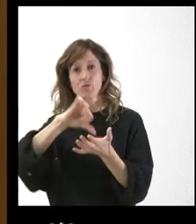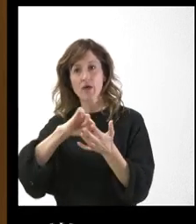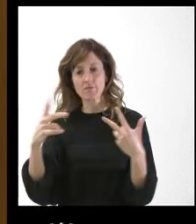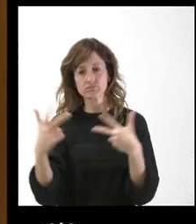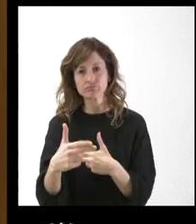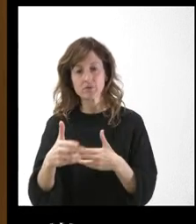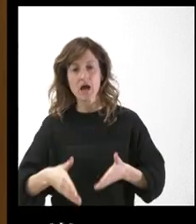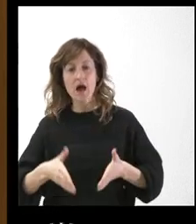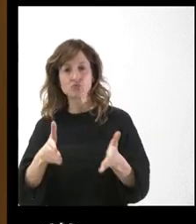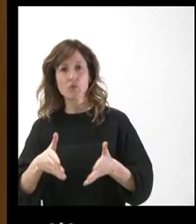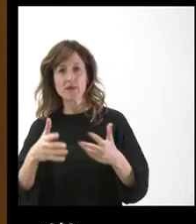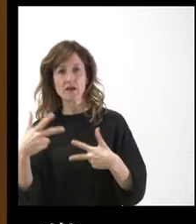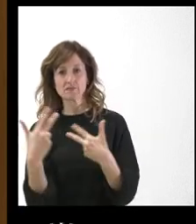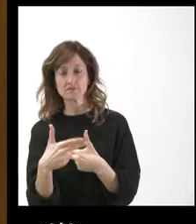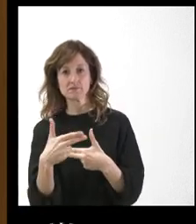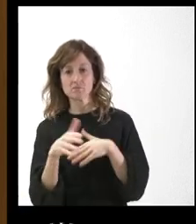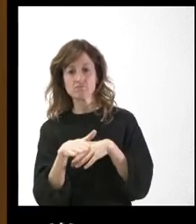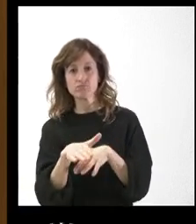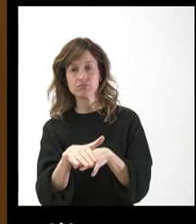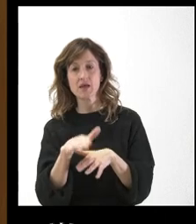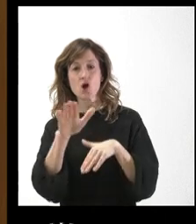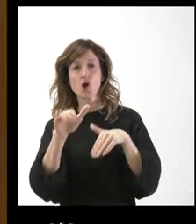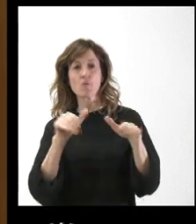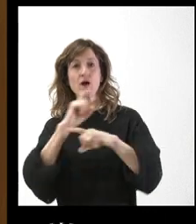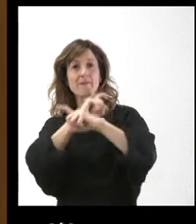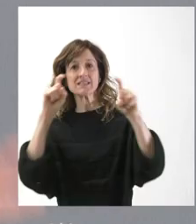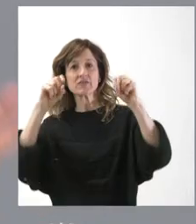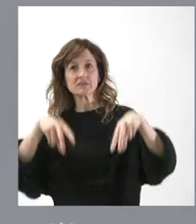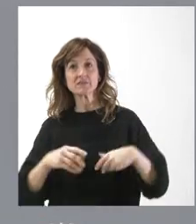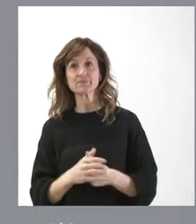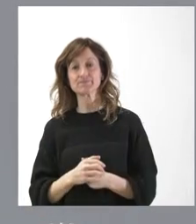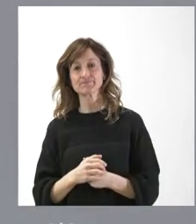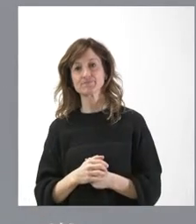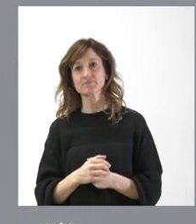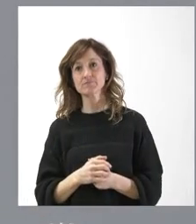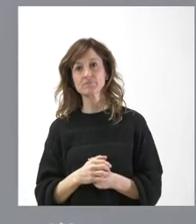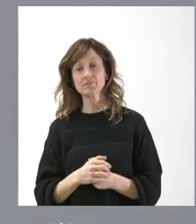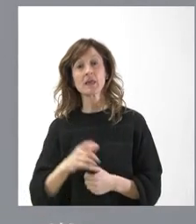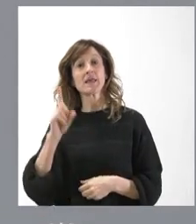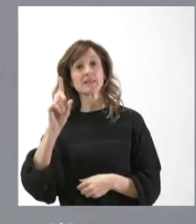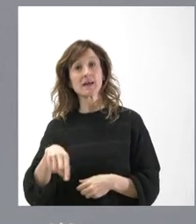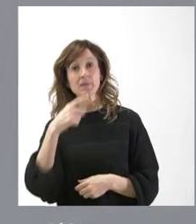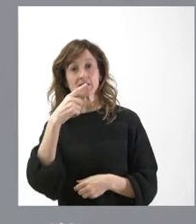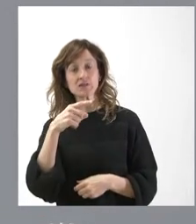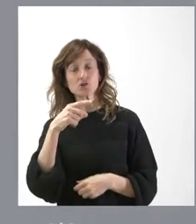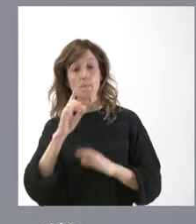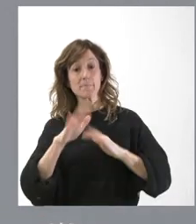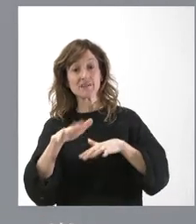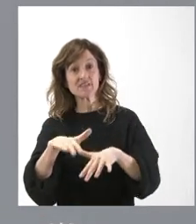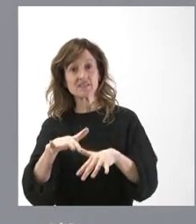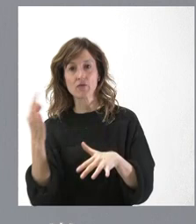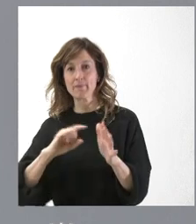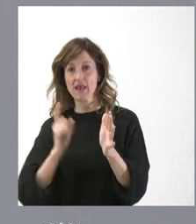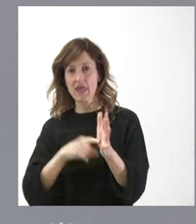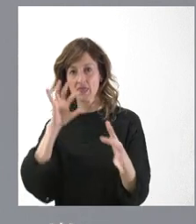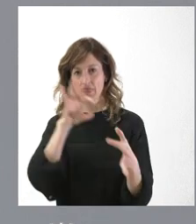autovías cortadas y movilizaciones que no se han convocado, no comunicadas. Igualmente hemos dicho que todo tipo de manifestación tiene que hacerse conforme a la ley.